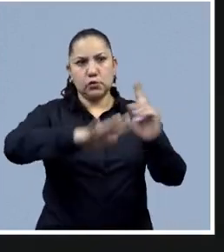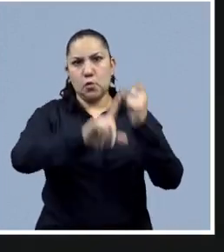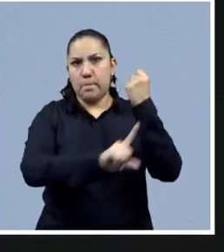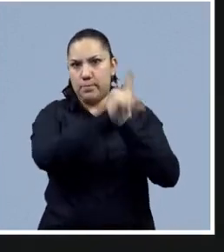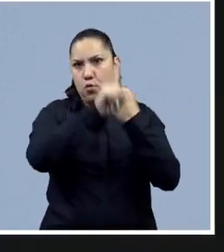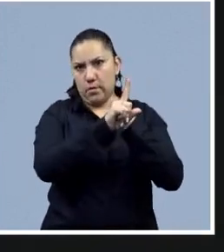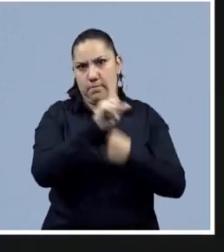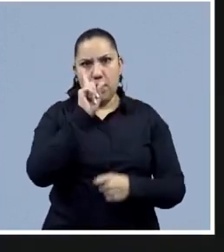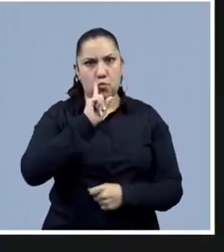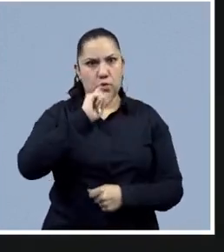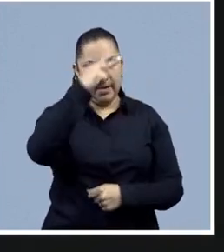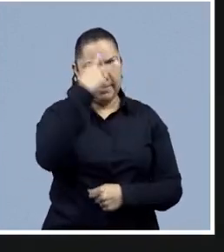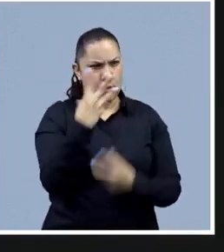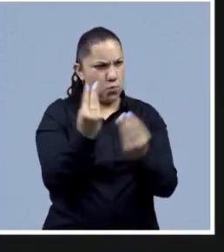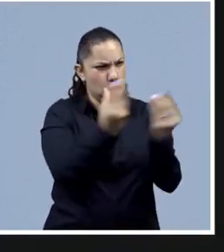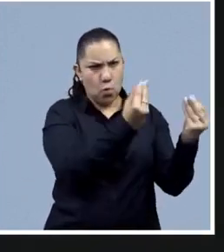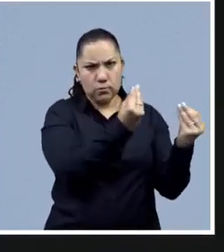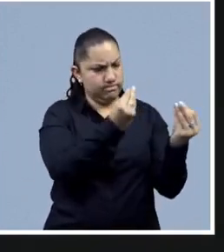mujeres en México.